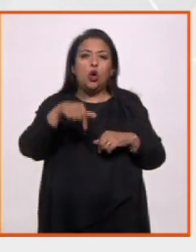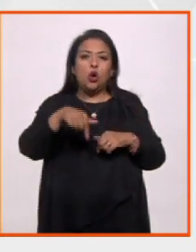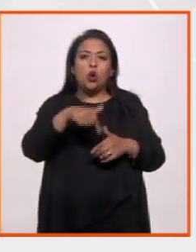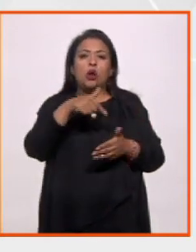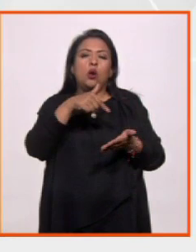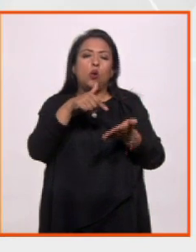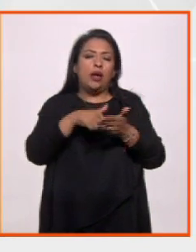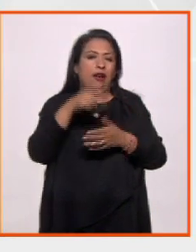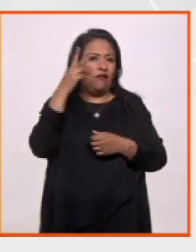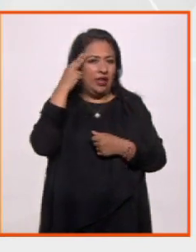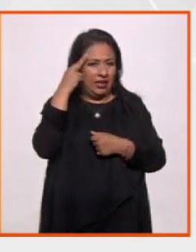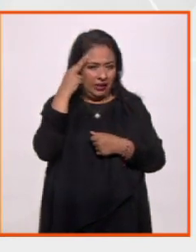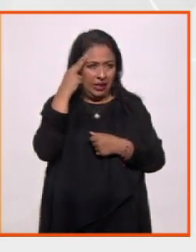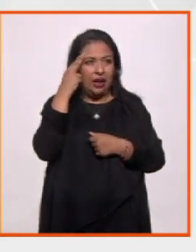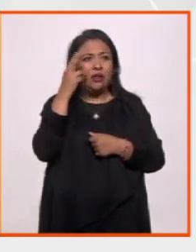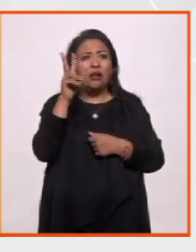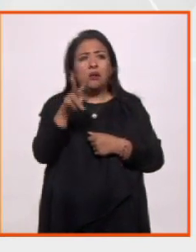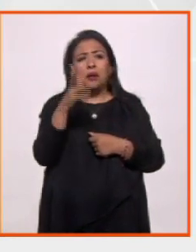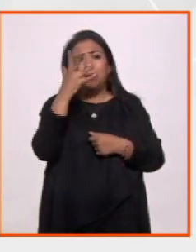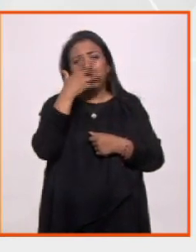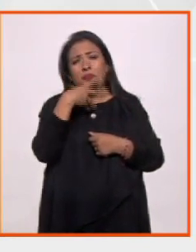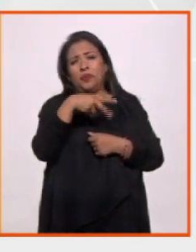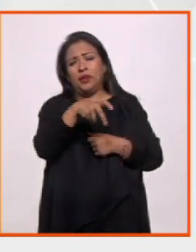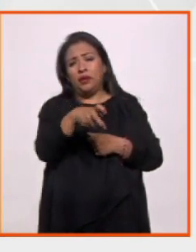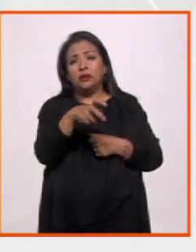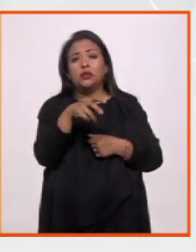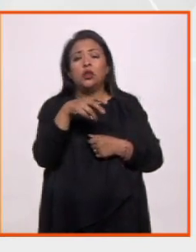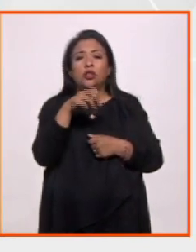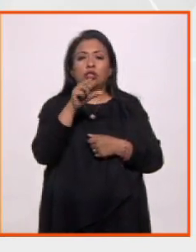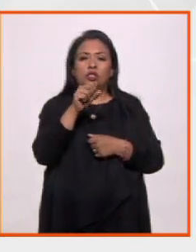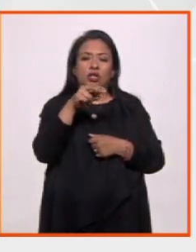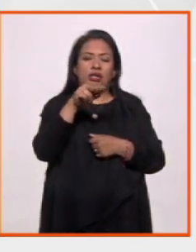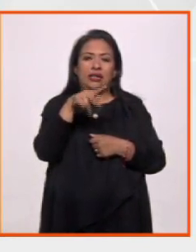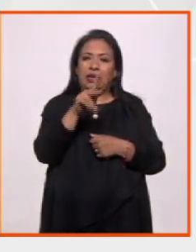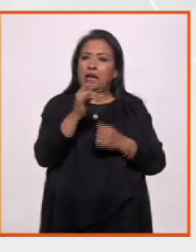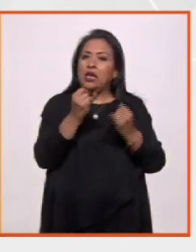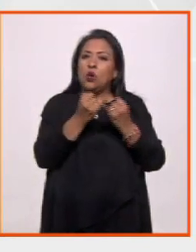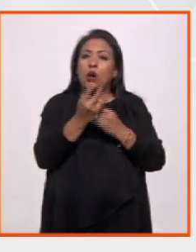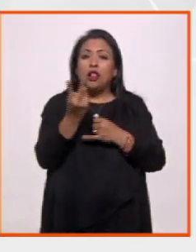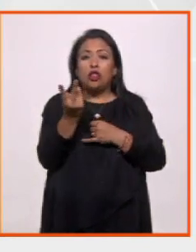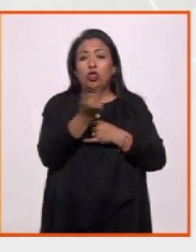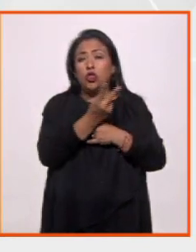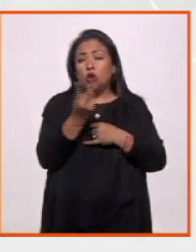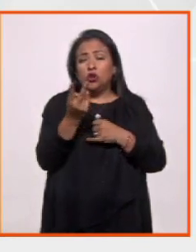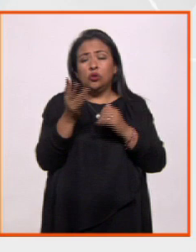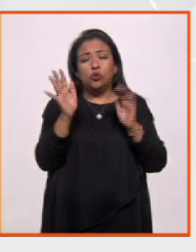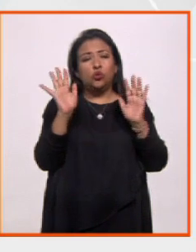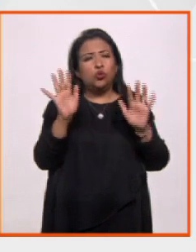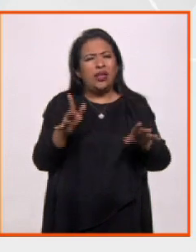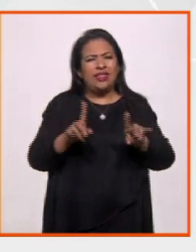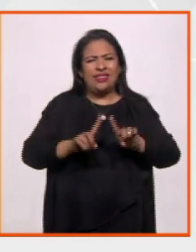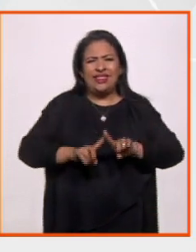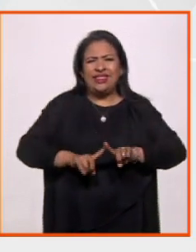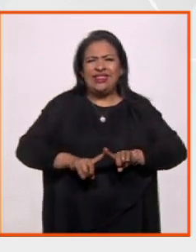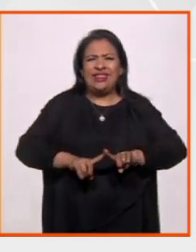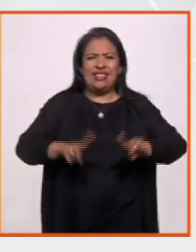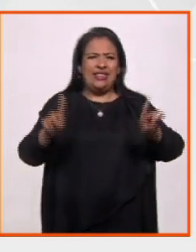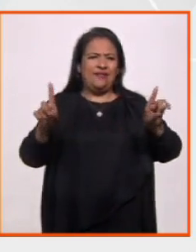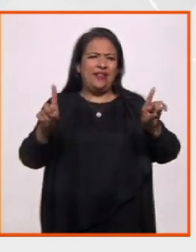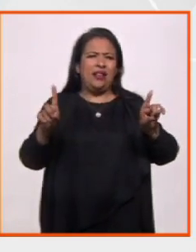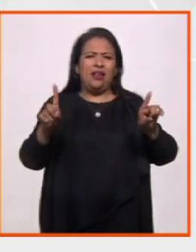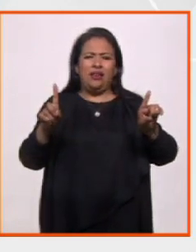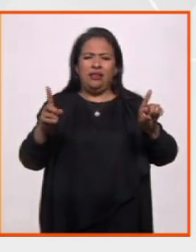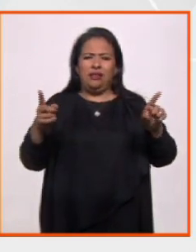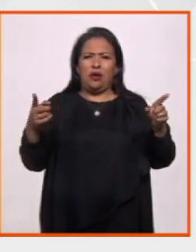Bellas Artes, con esta maravillosa obra, y el Schnicke también. O sea, son dos obras tan diferentes, y tan